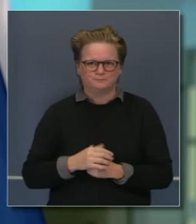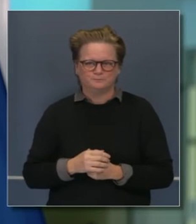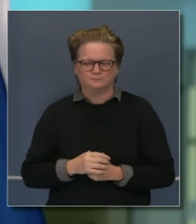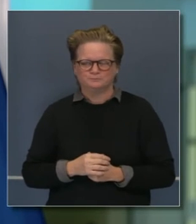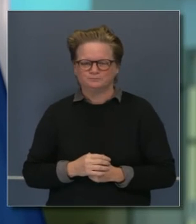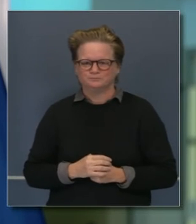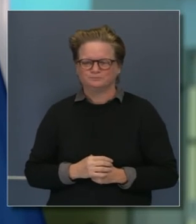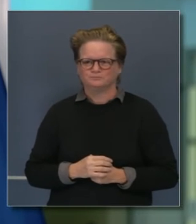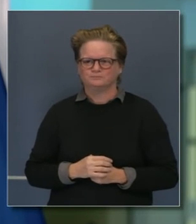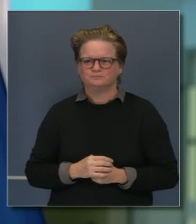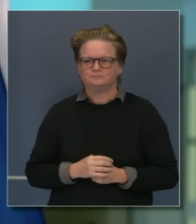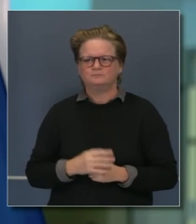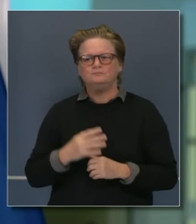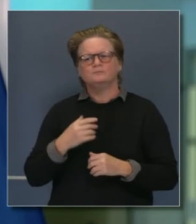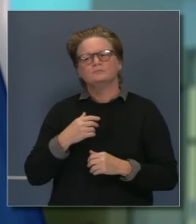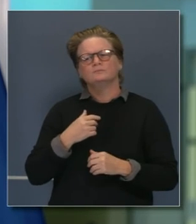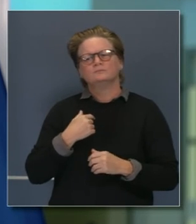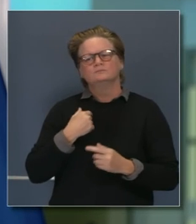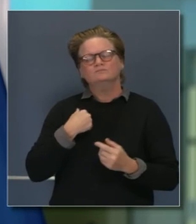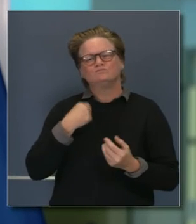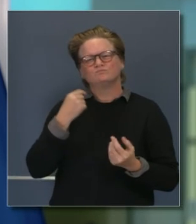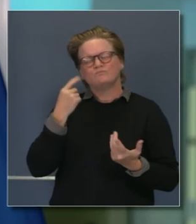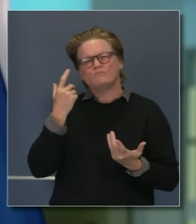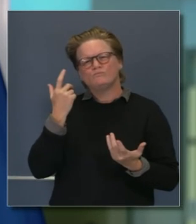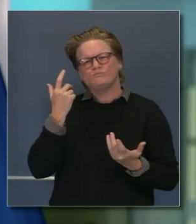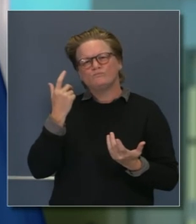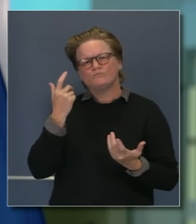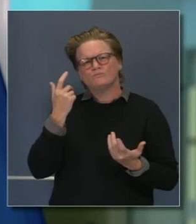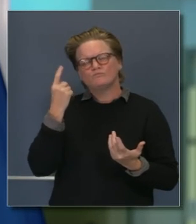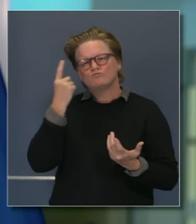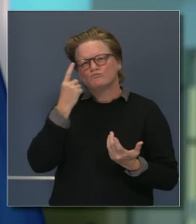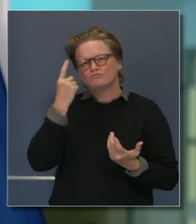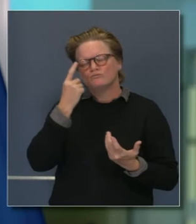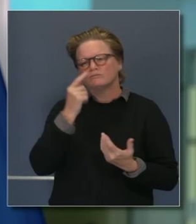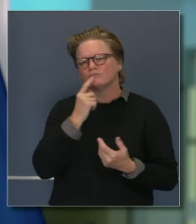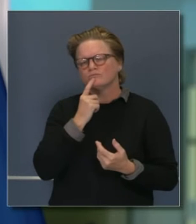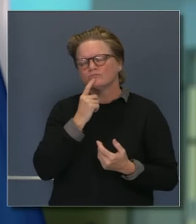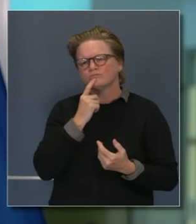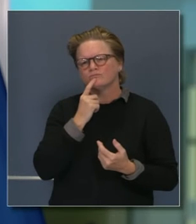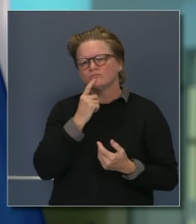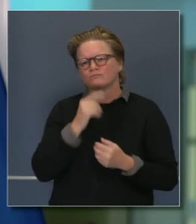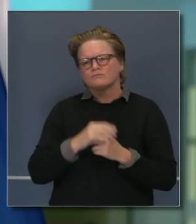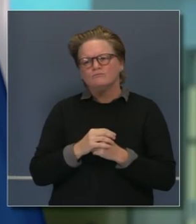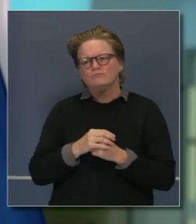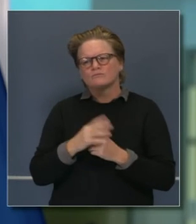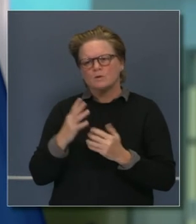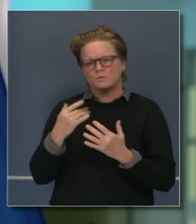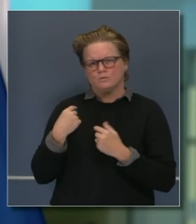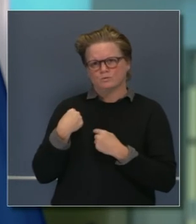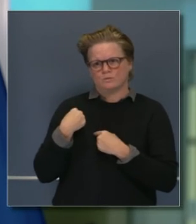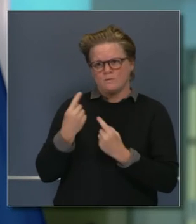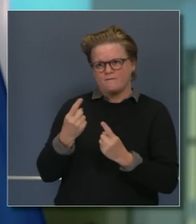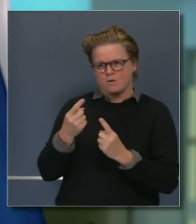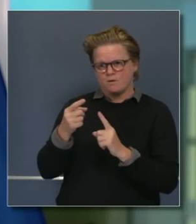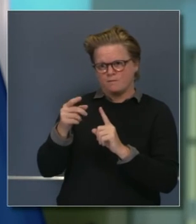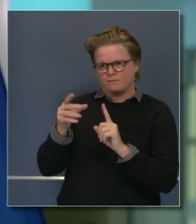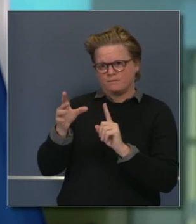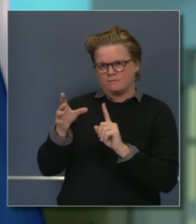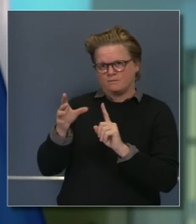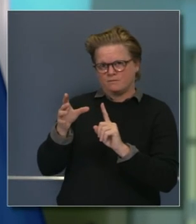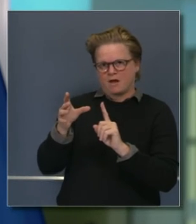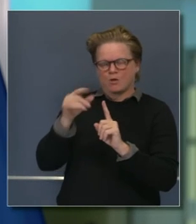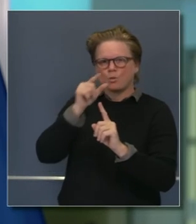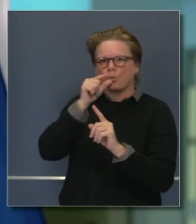Gobernador, me gustaría saber si tiene usted idea de los rastreos por contacto